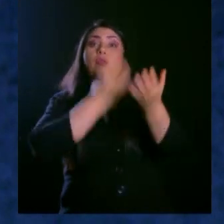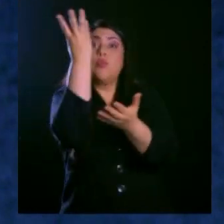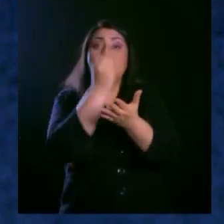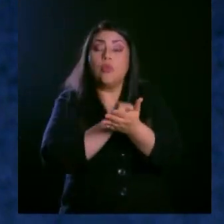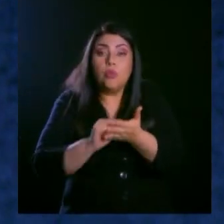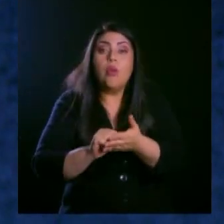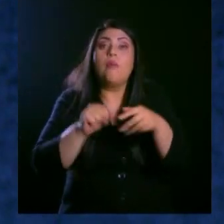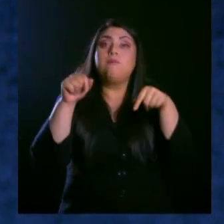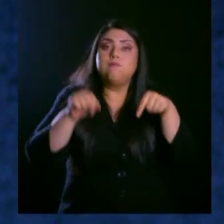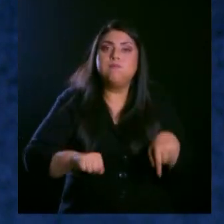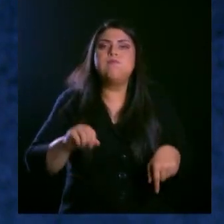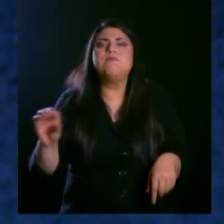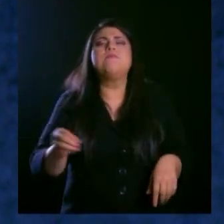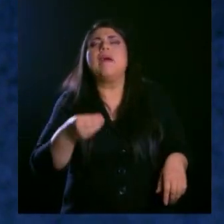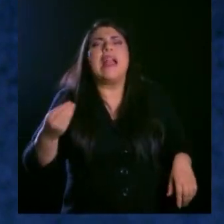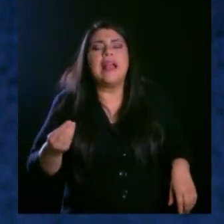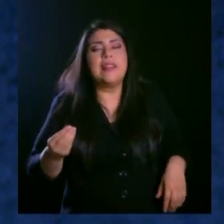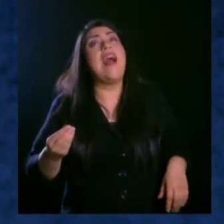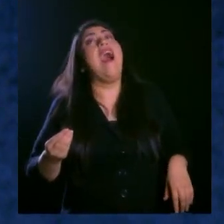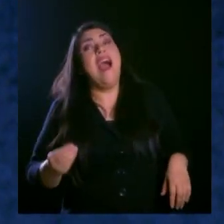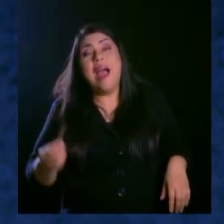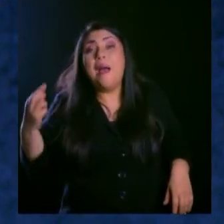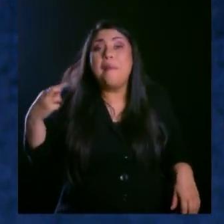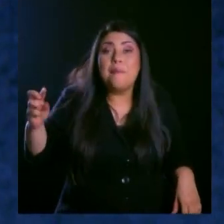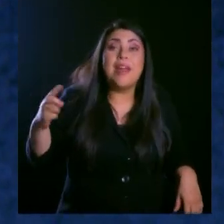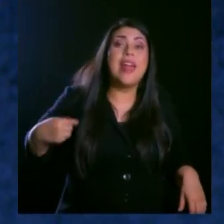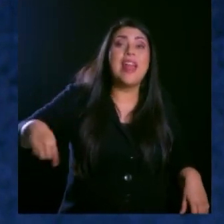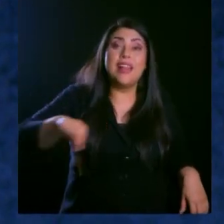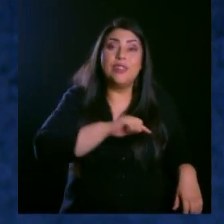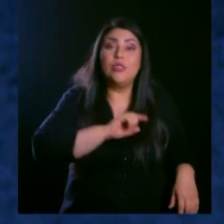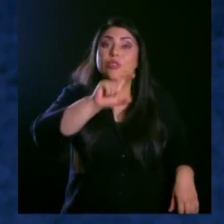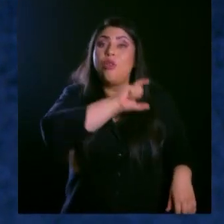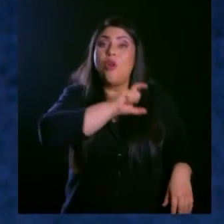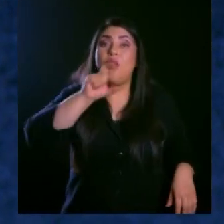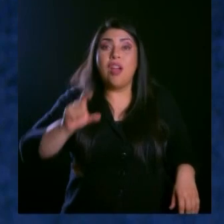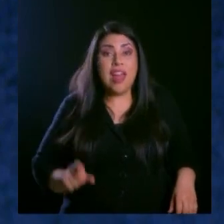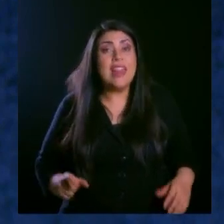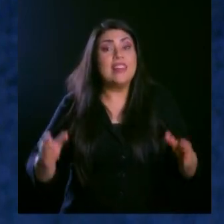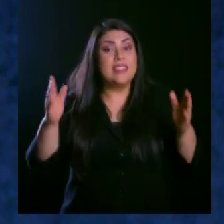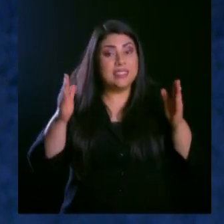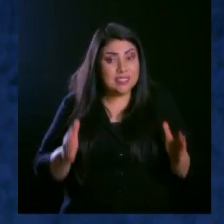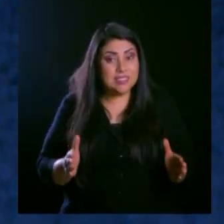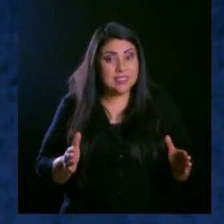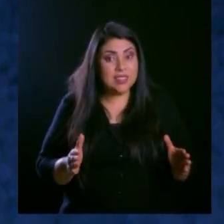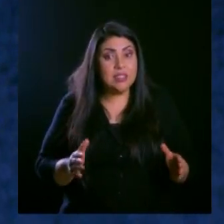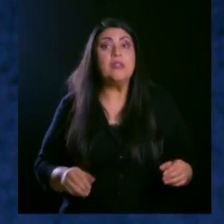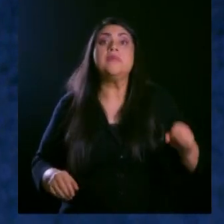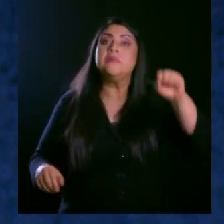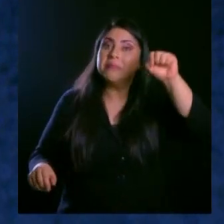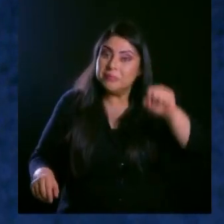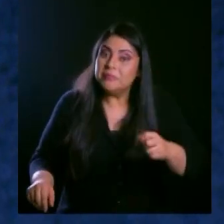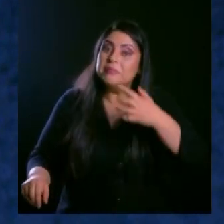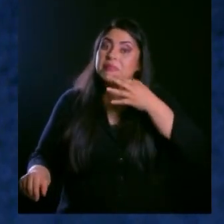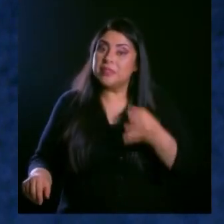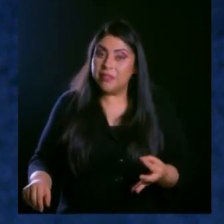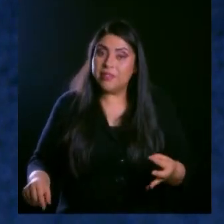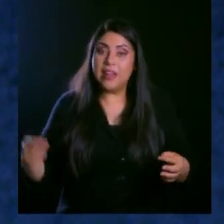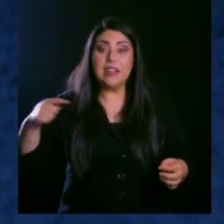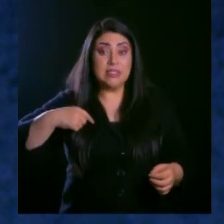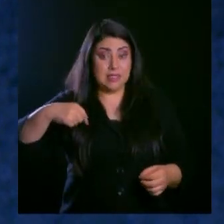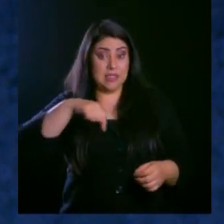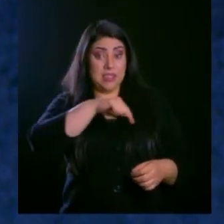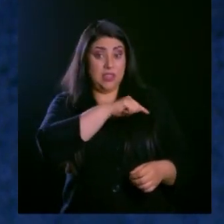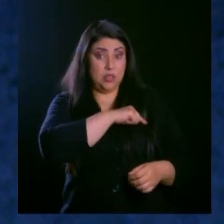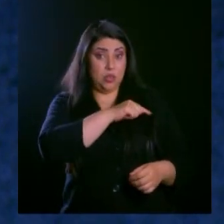es para que tú y yo podamos ser llamados de cristianos. Como así en Gerson, de verdad, cuanto más nosotros